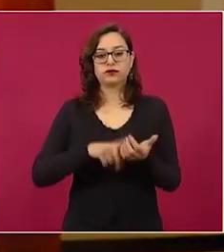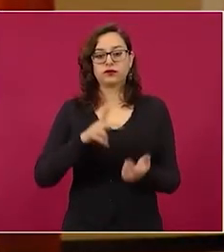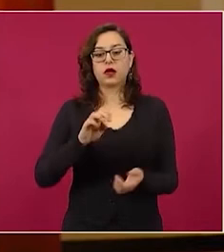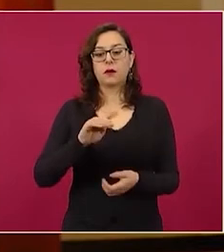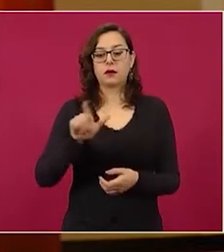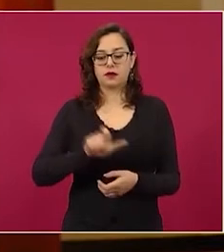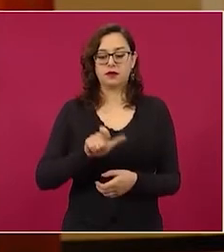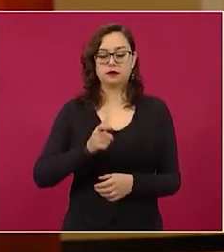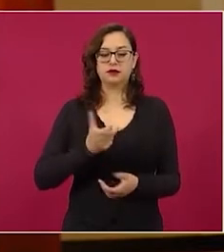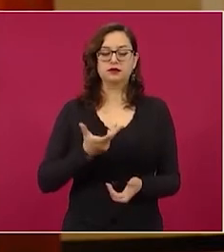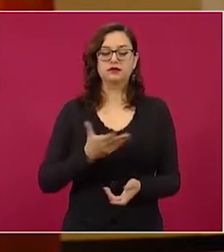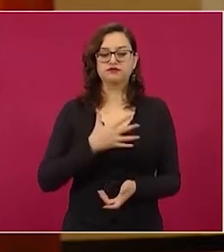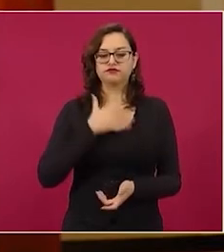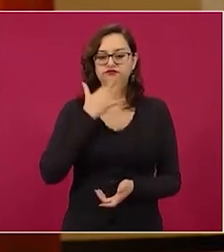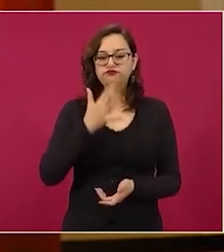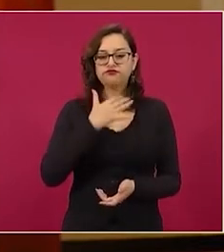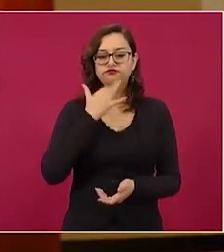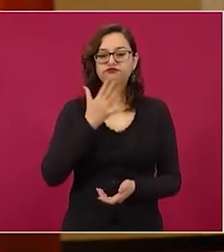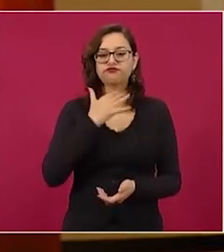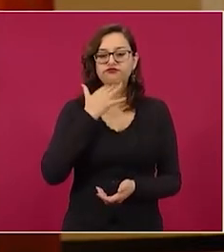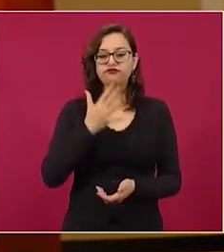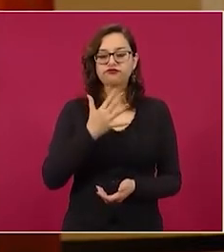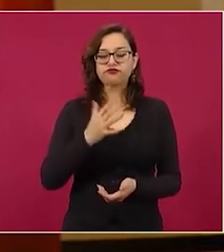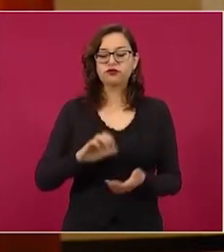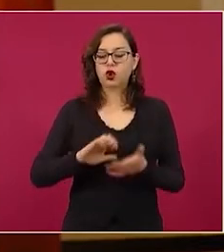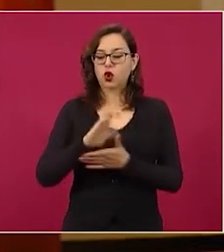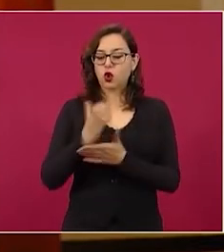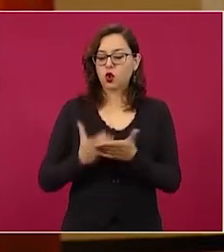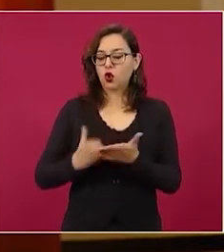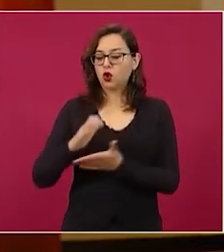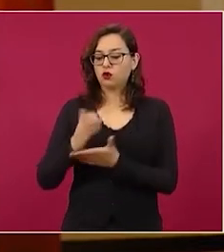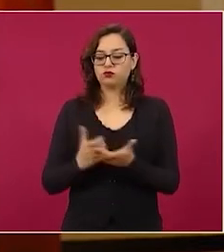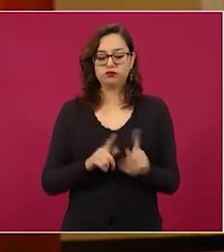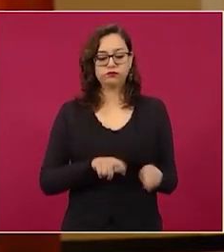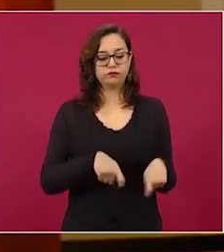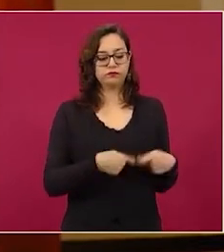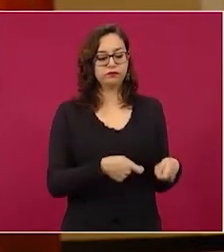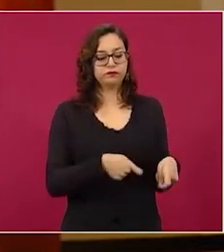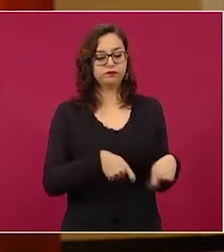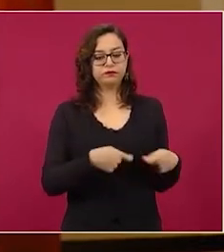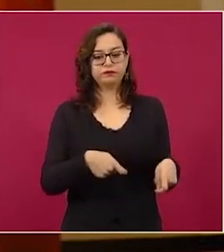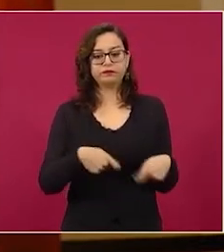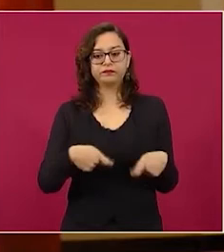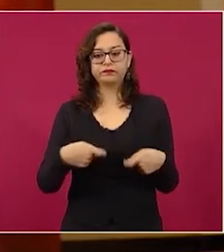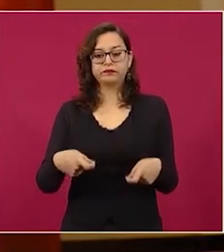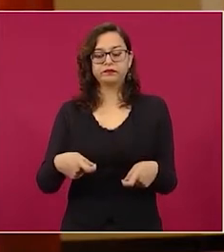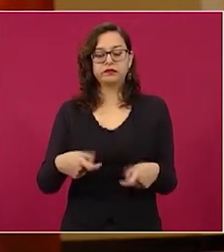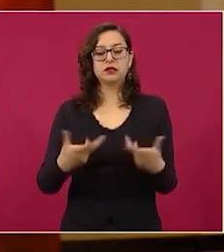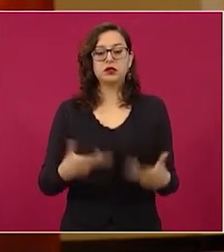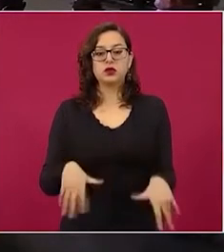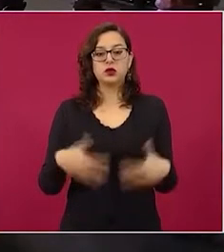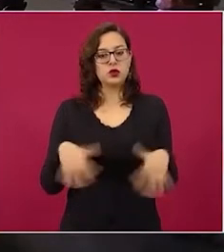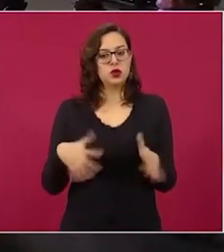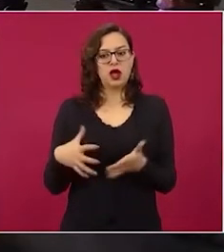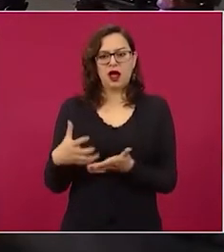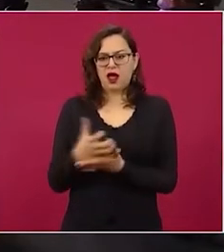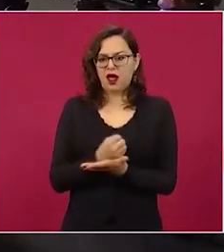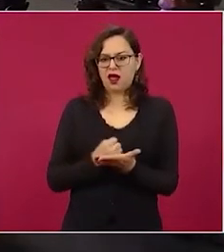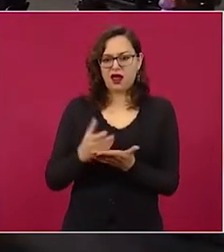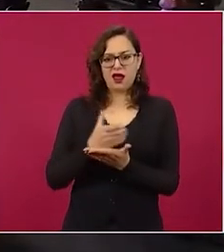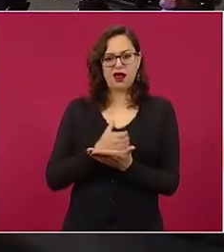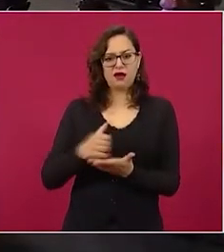recibió contratos de obras y servicios con ganancias estratosféricas.